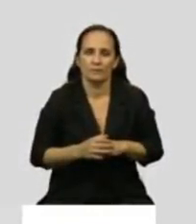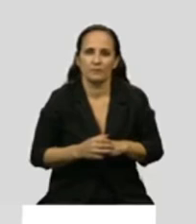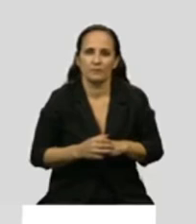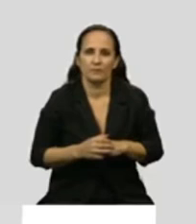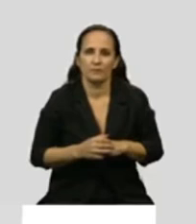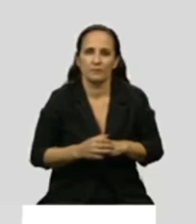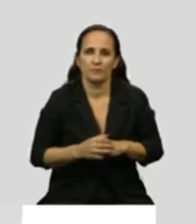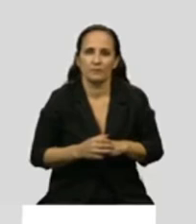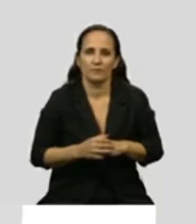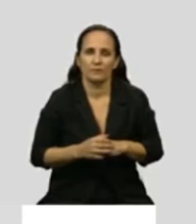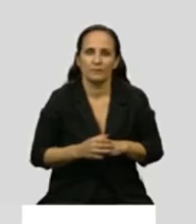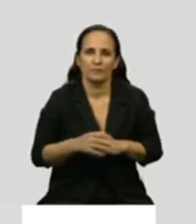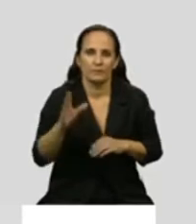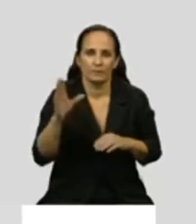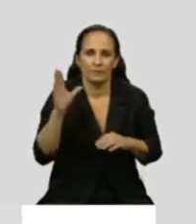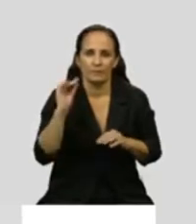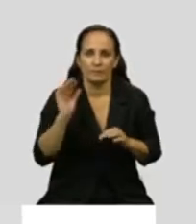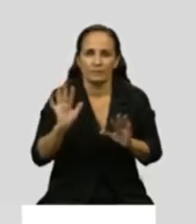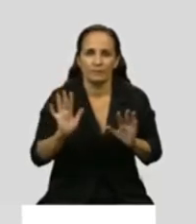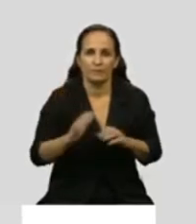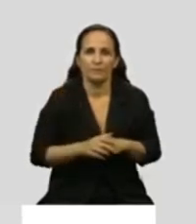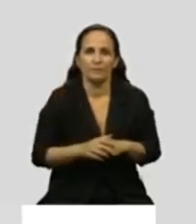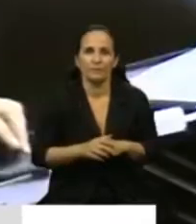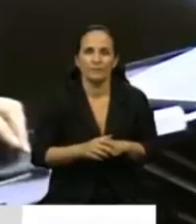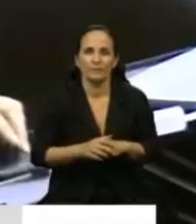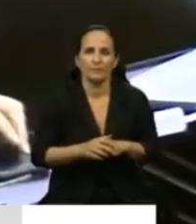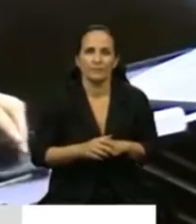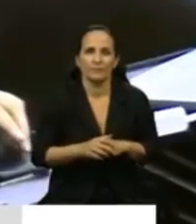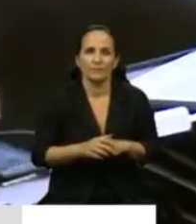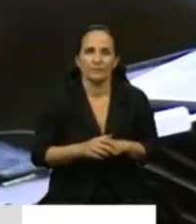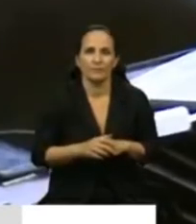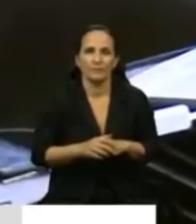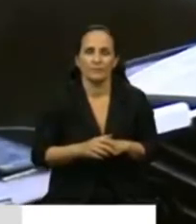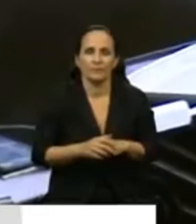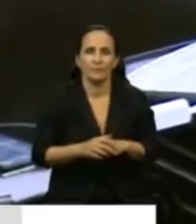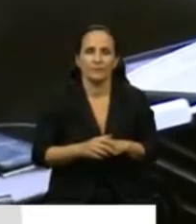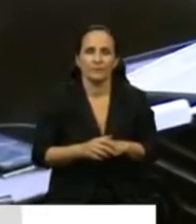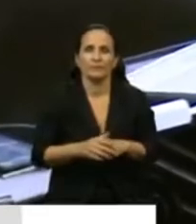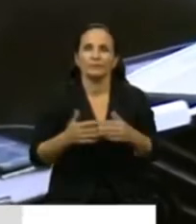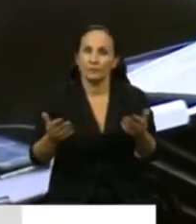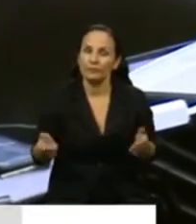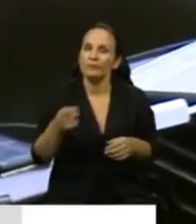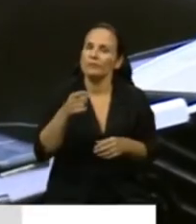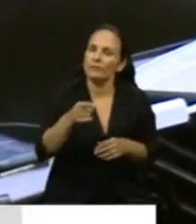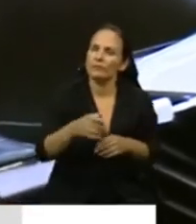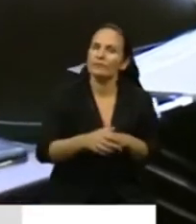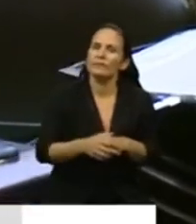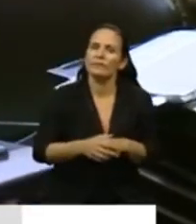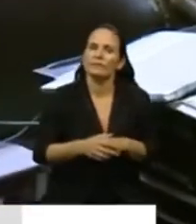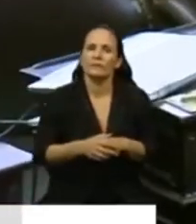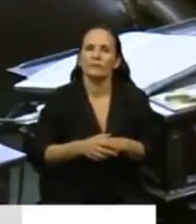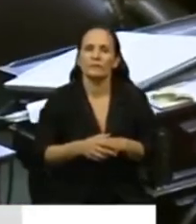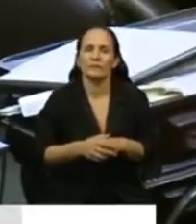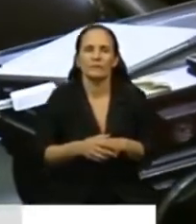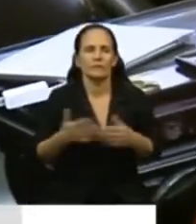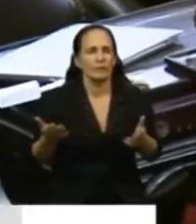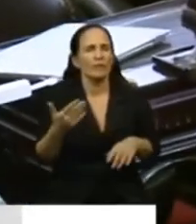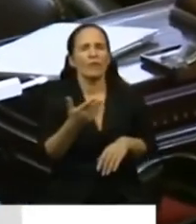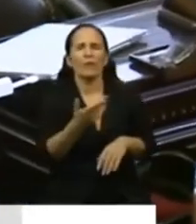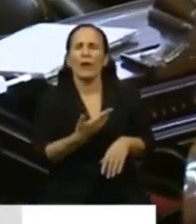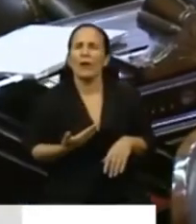hacer